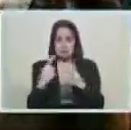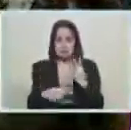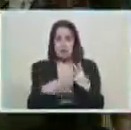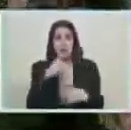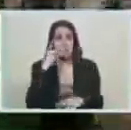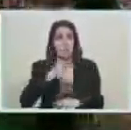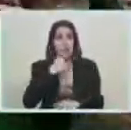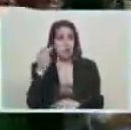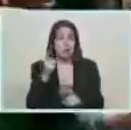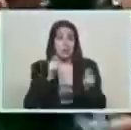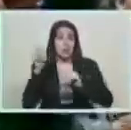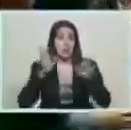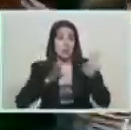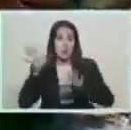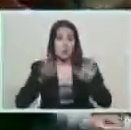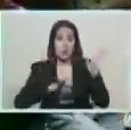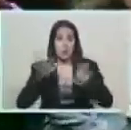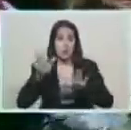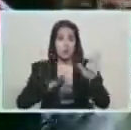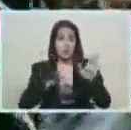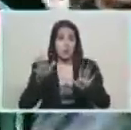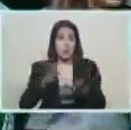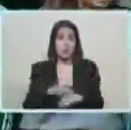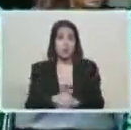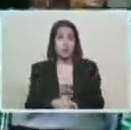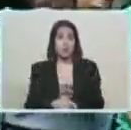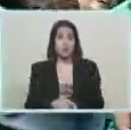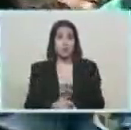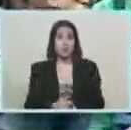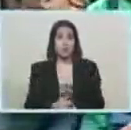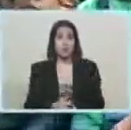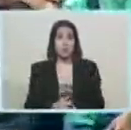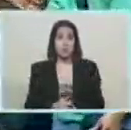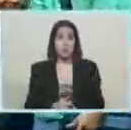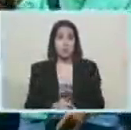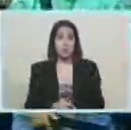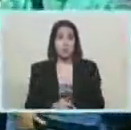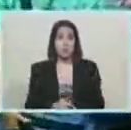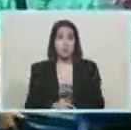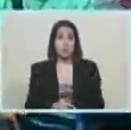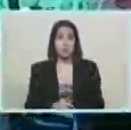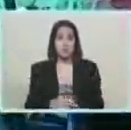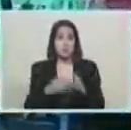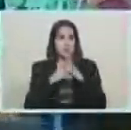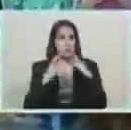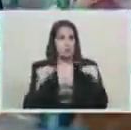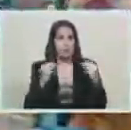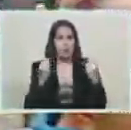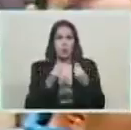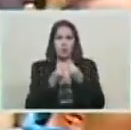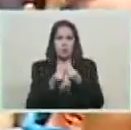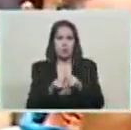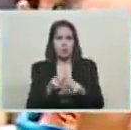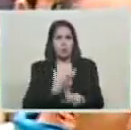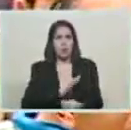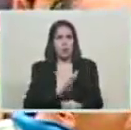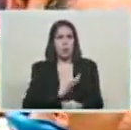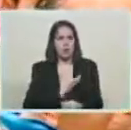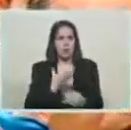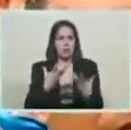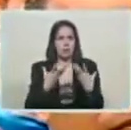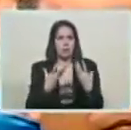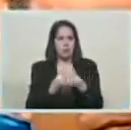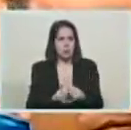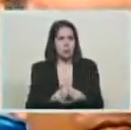Conversábamos hace unos días con la ministra Marlene Contreras, con el mayor general Néstor Reverol, cómo toda la fuerza del Estado, cómo toda la fuerza del